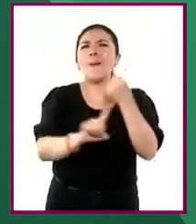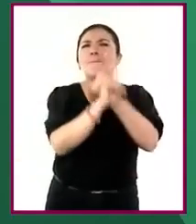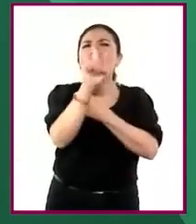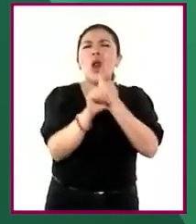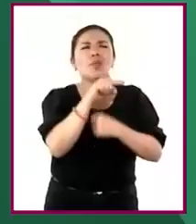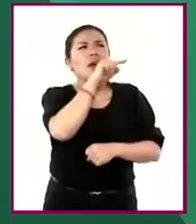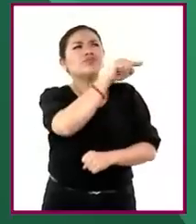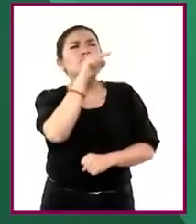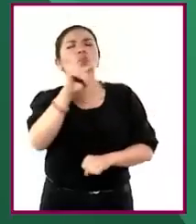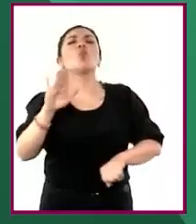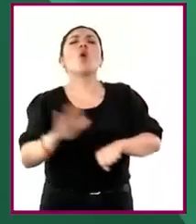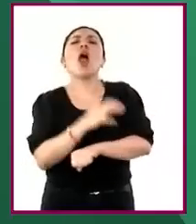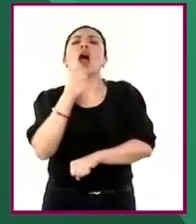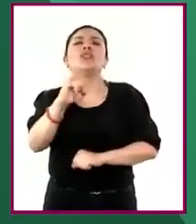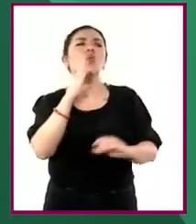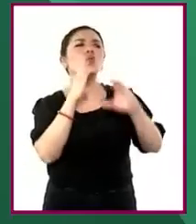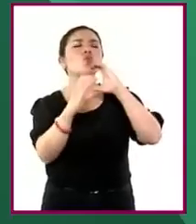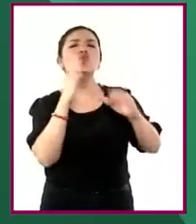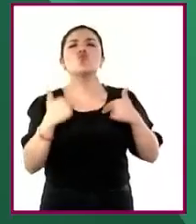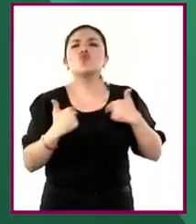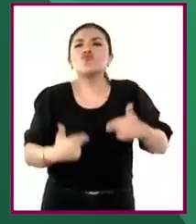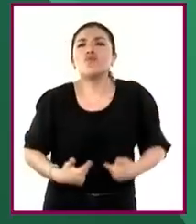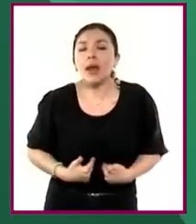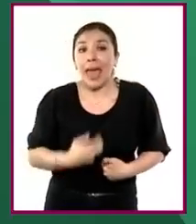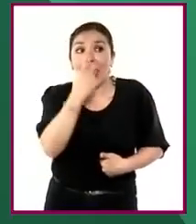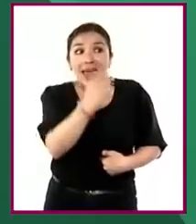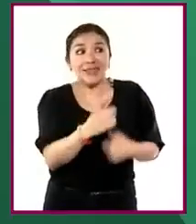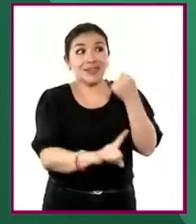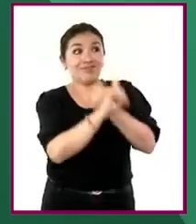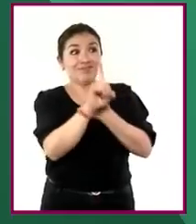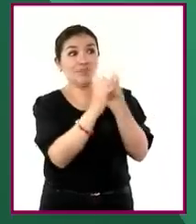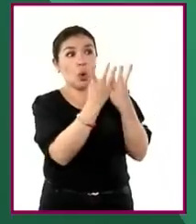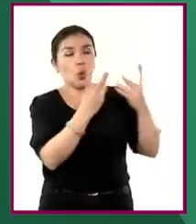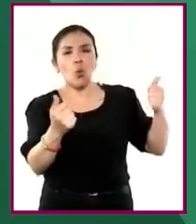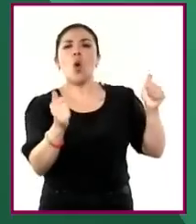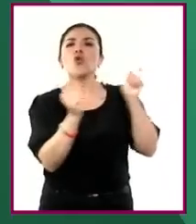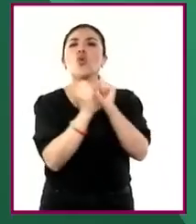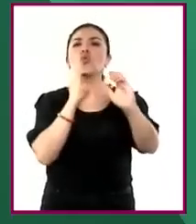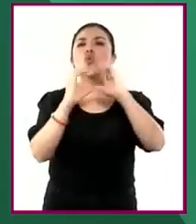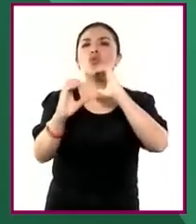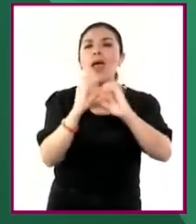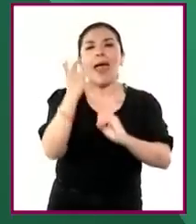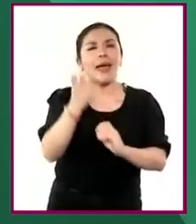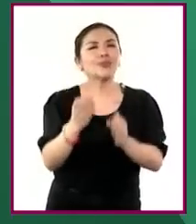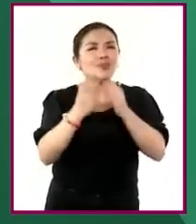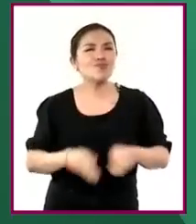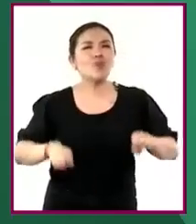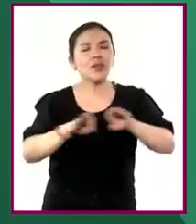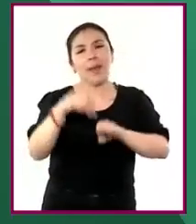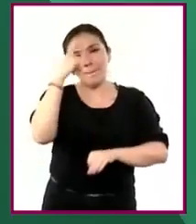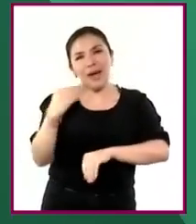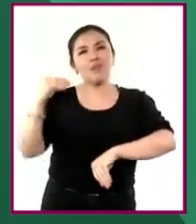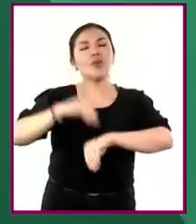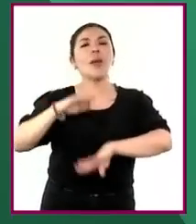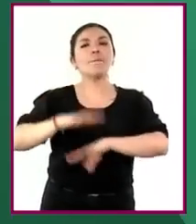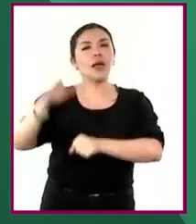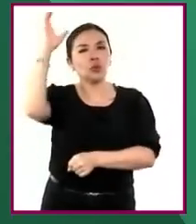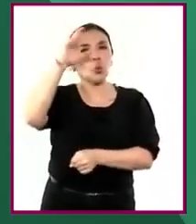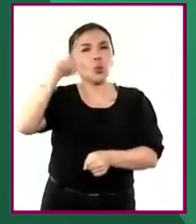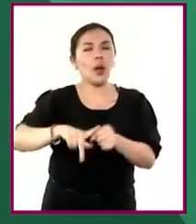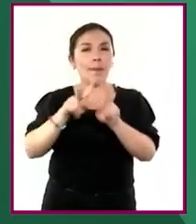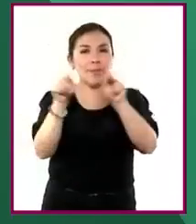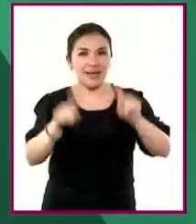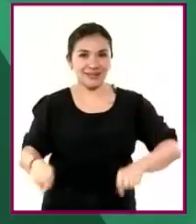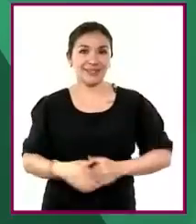conflictos son parte de las relaciones humanas y aprender a resolverlos mediante el diálogo, promoviendo una cultura de